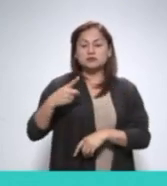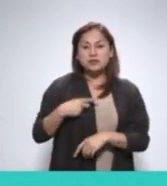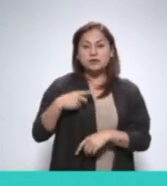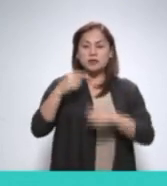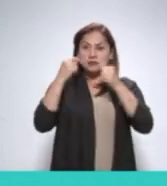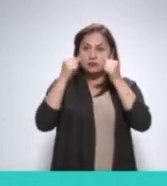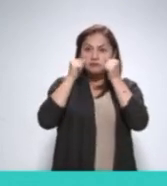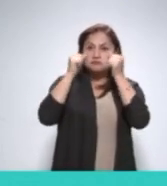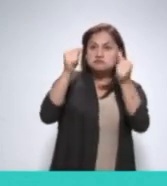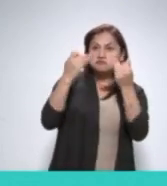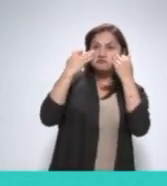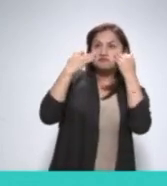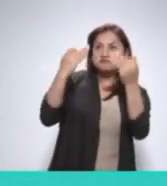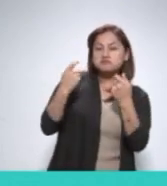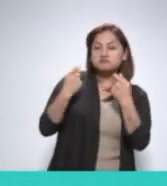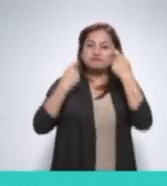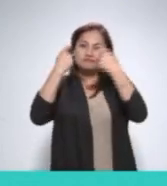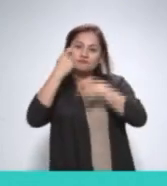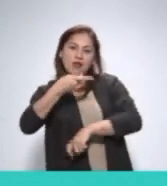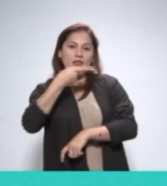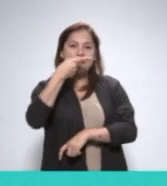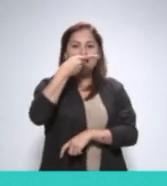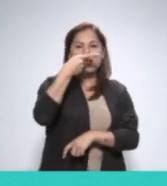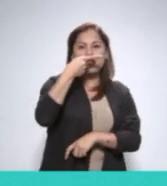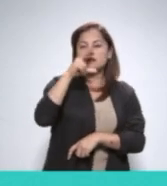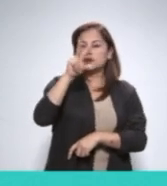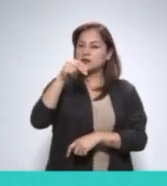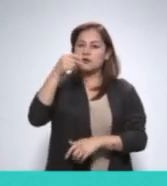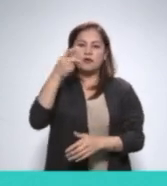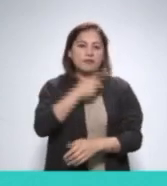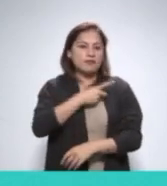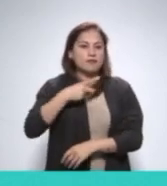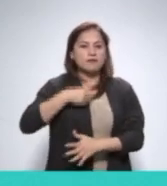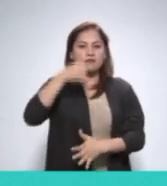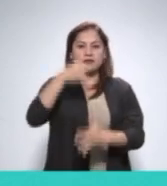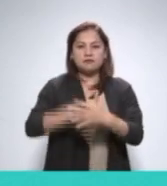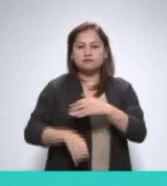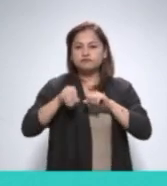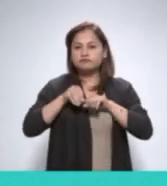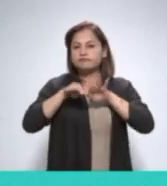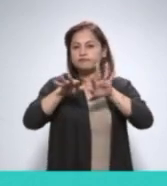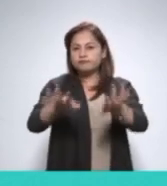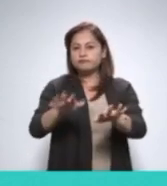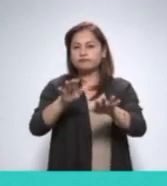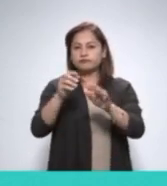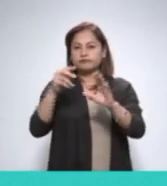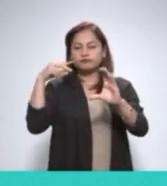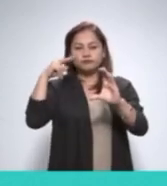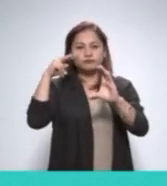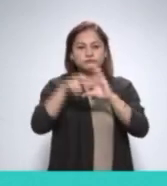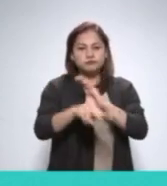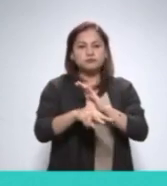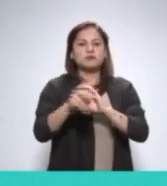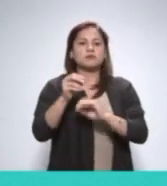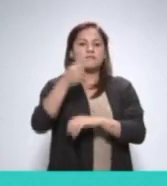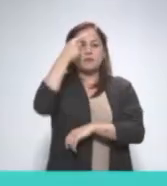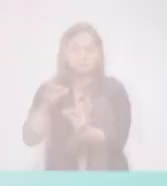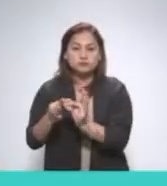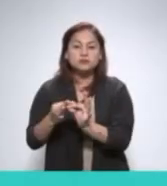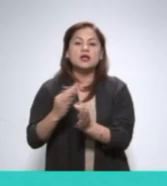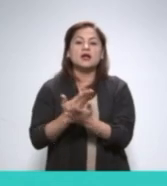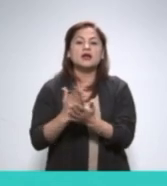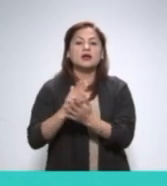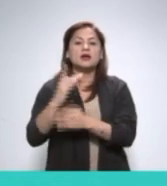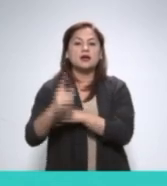y el discurso. Solo la transparencia permitirá a las autoridades demostrar que realmente se cumple con estos principios.